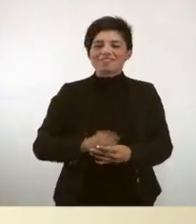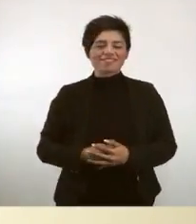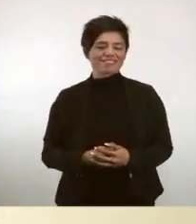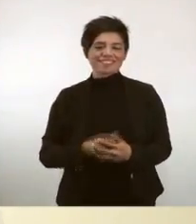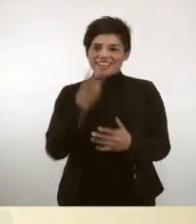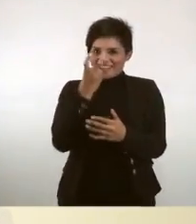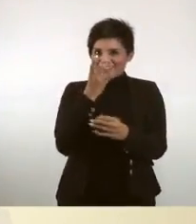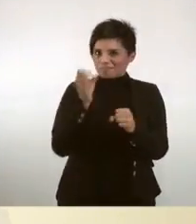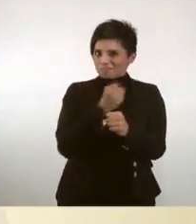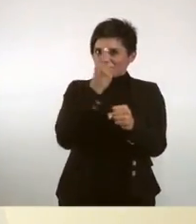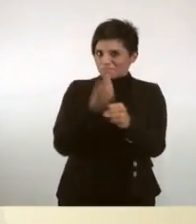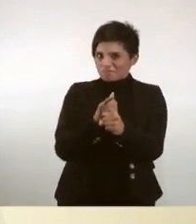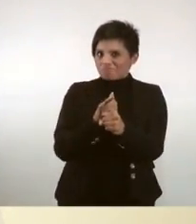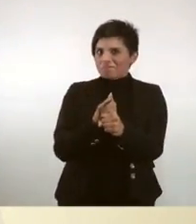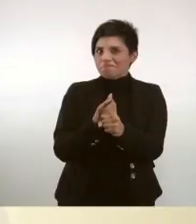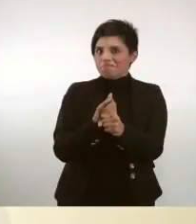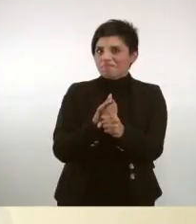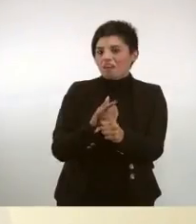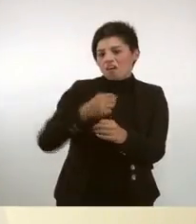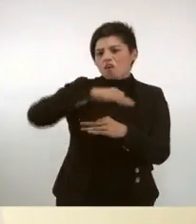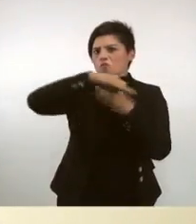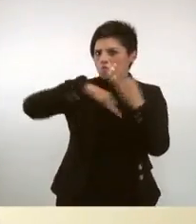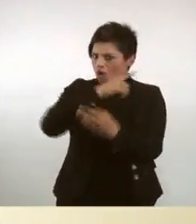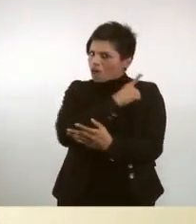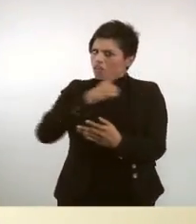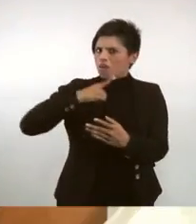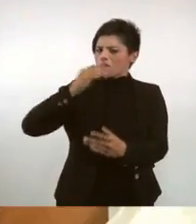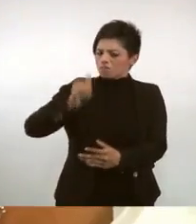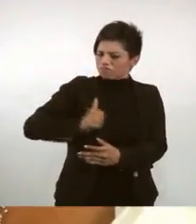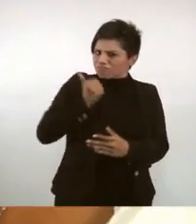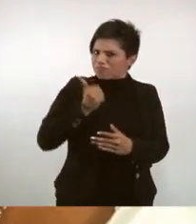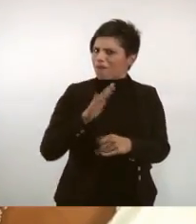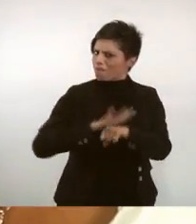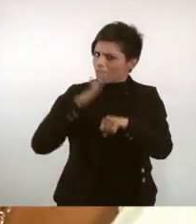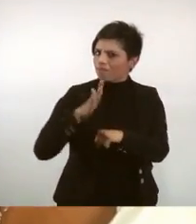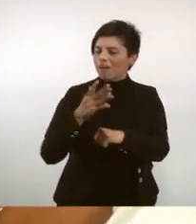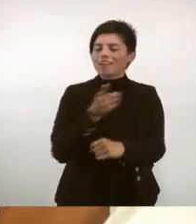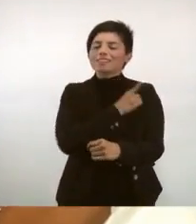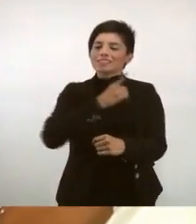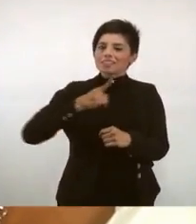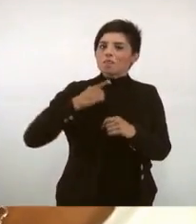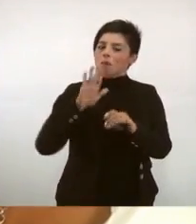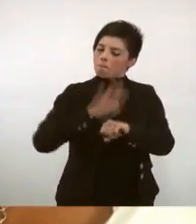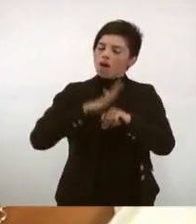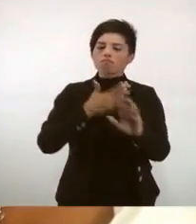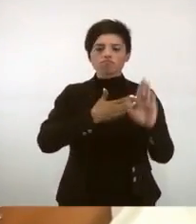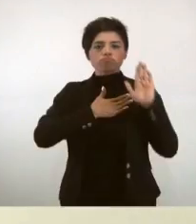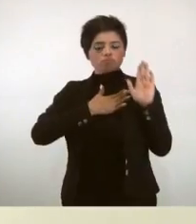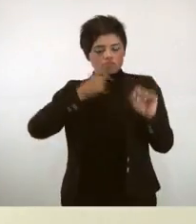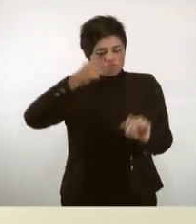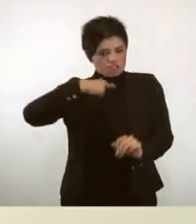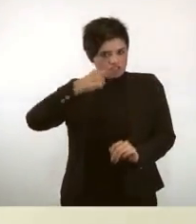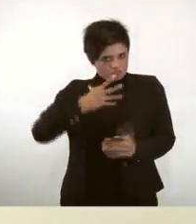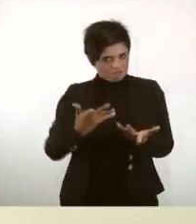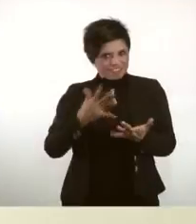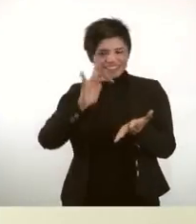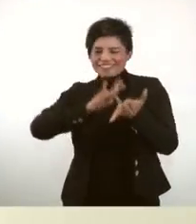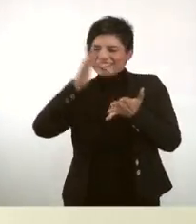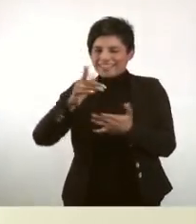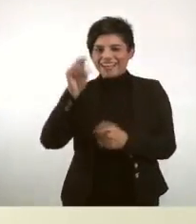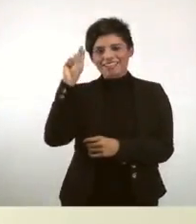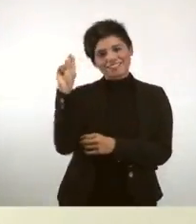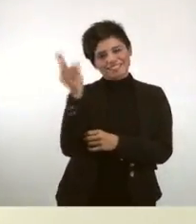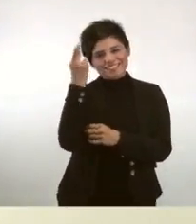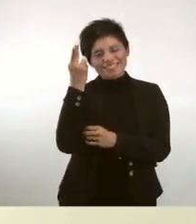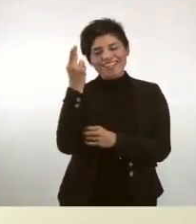Es una oportunidad que tenemos que aprovechar al máximo. Adquirir un mayor compromiso conmigo misma. Gracias a la